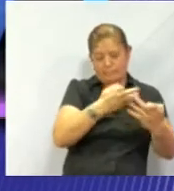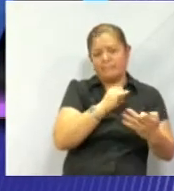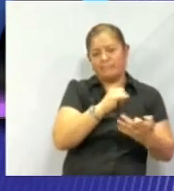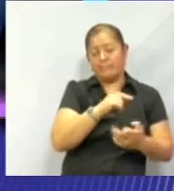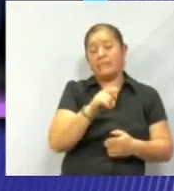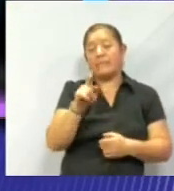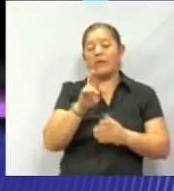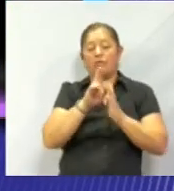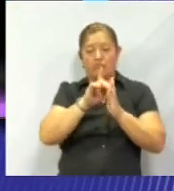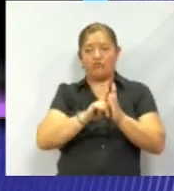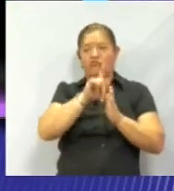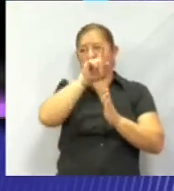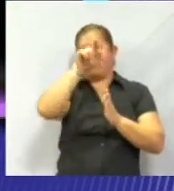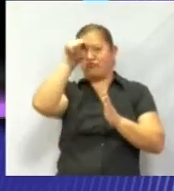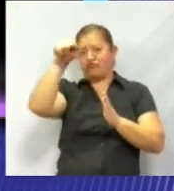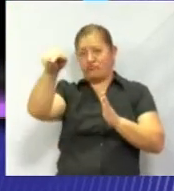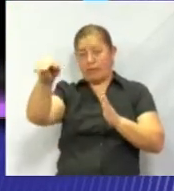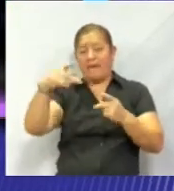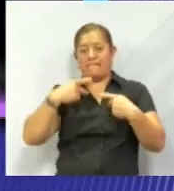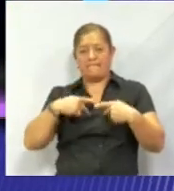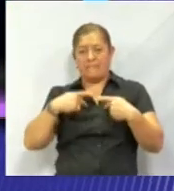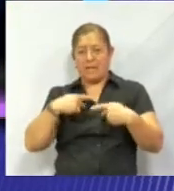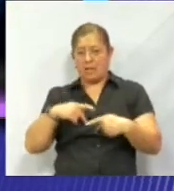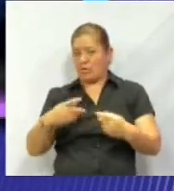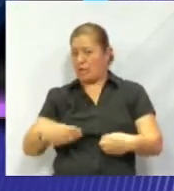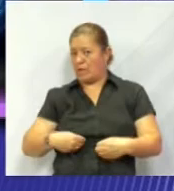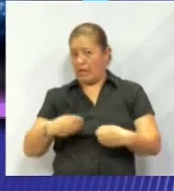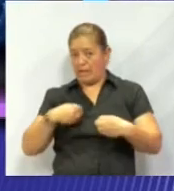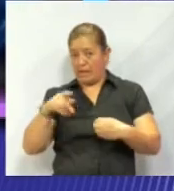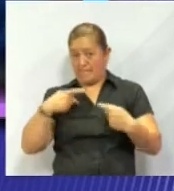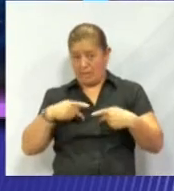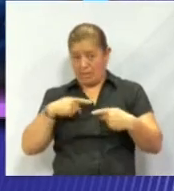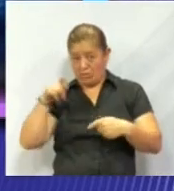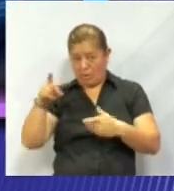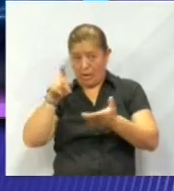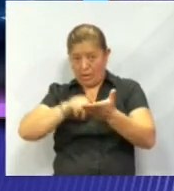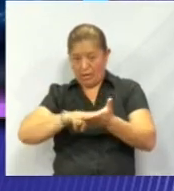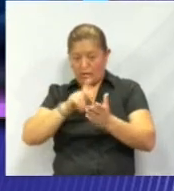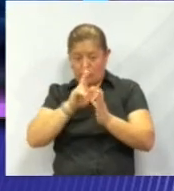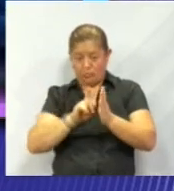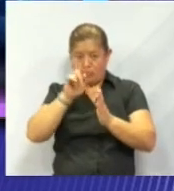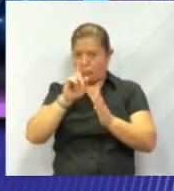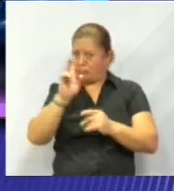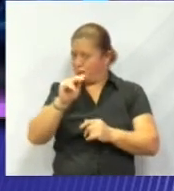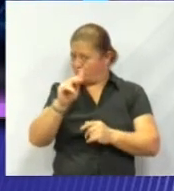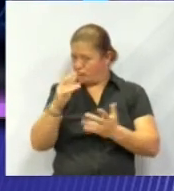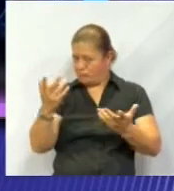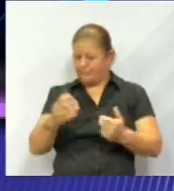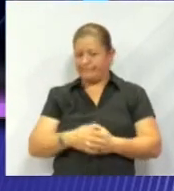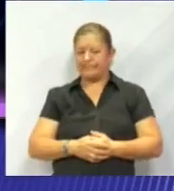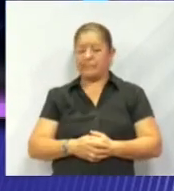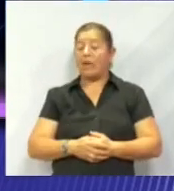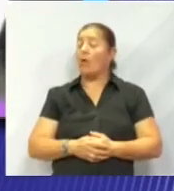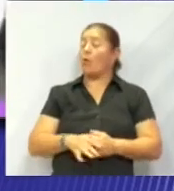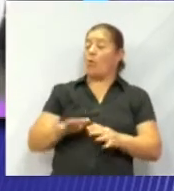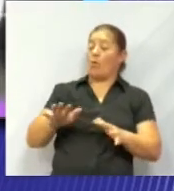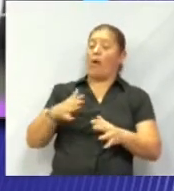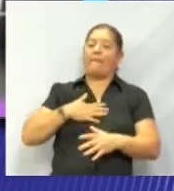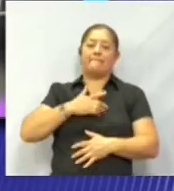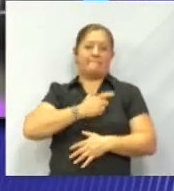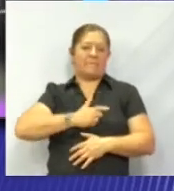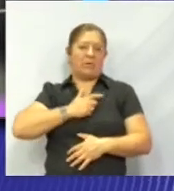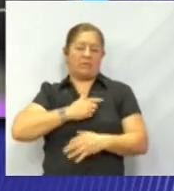no tripuladas. ¿Qué opinas? ¡Wow! Interesante. bueno, digo, a me gusta mucho el frío, pero pues la verdad sí no creo que